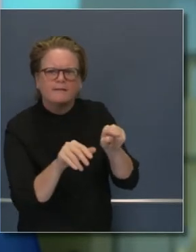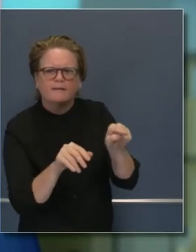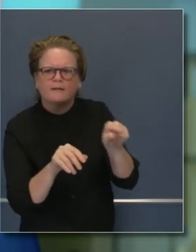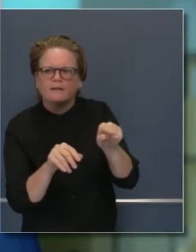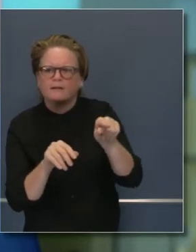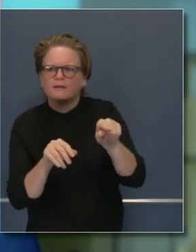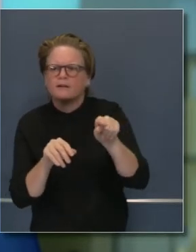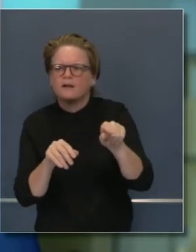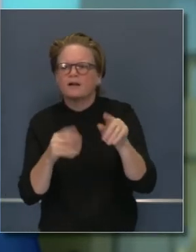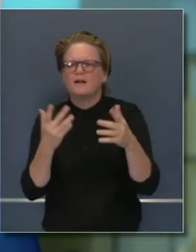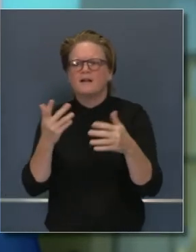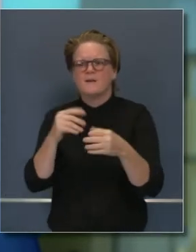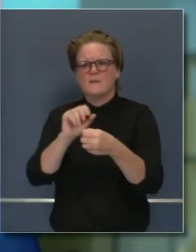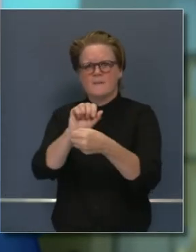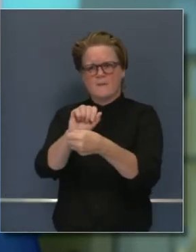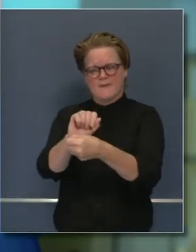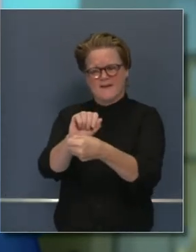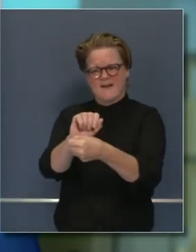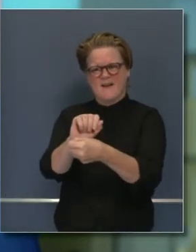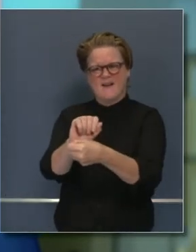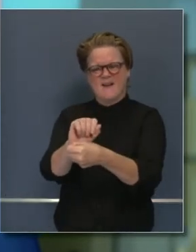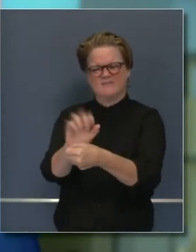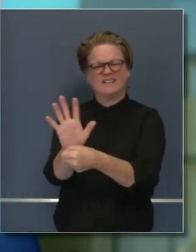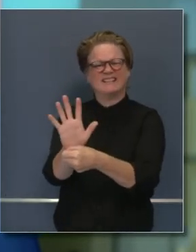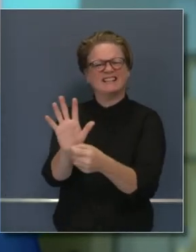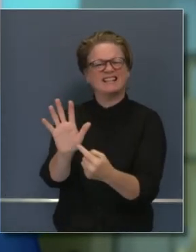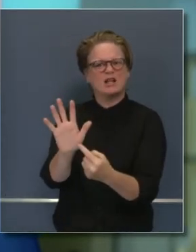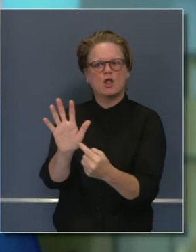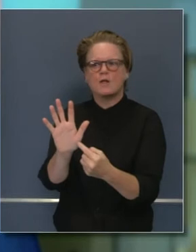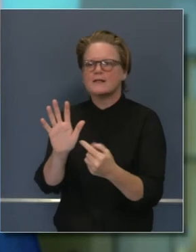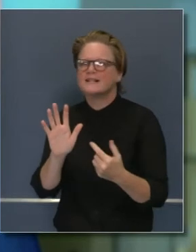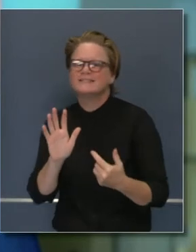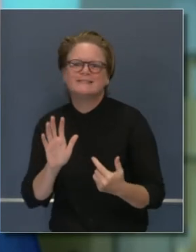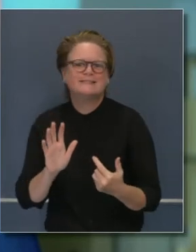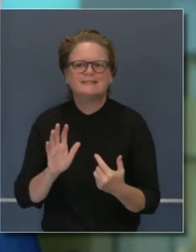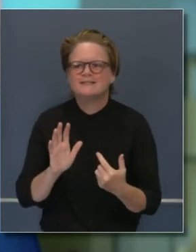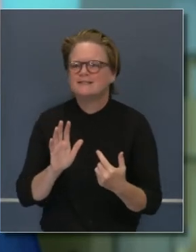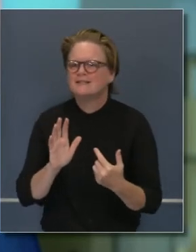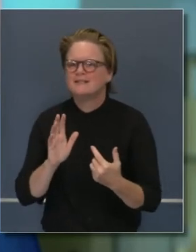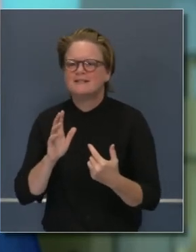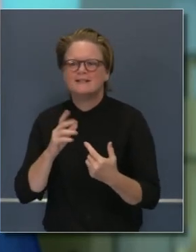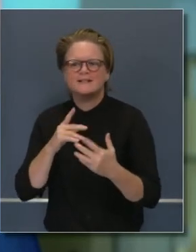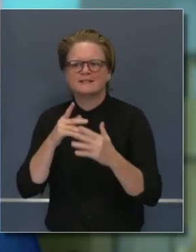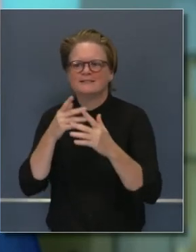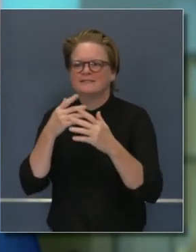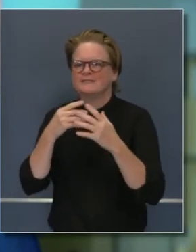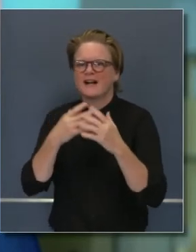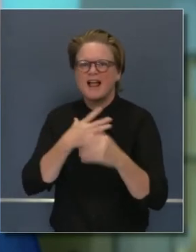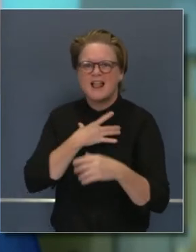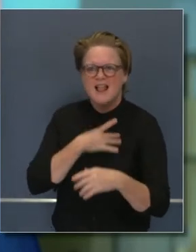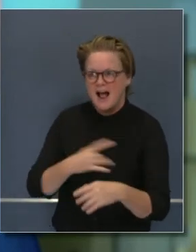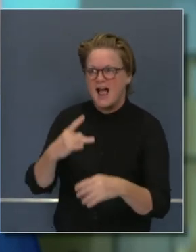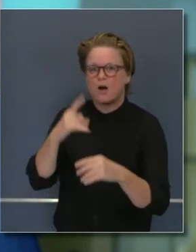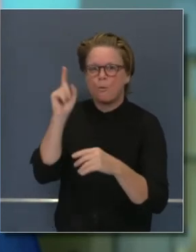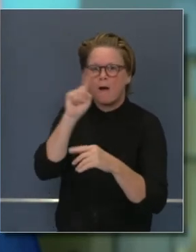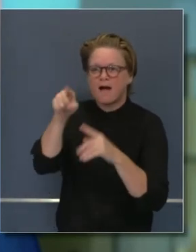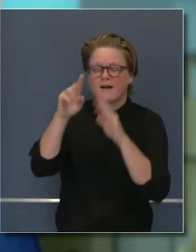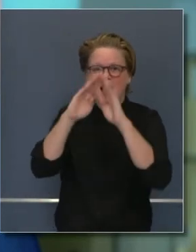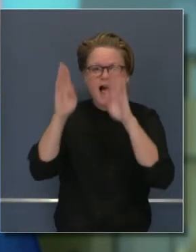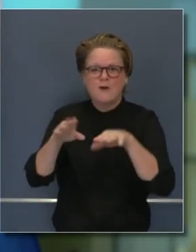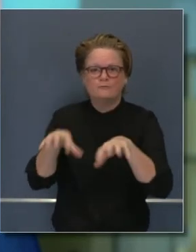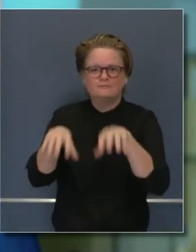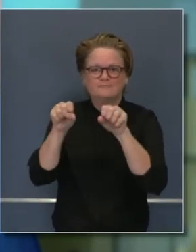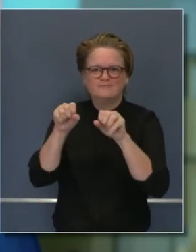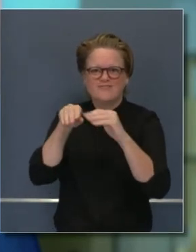interiores, a COVID le gusta estar en interiores. Si ocurren en cercanía con otras personas,